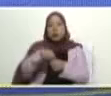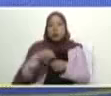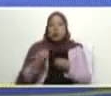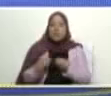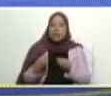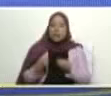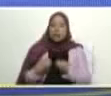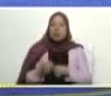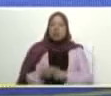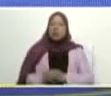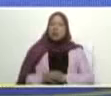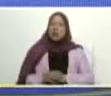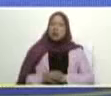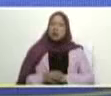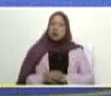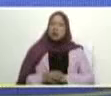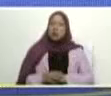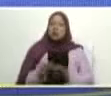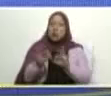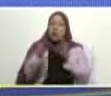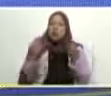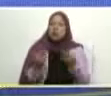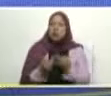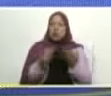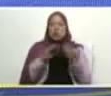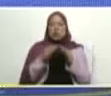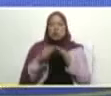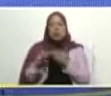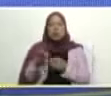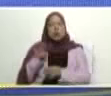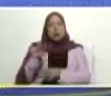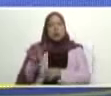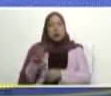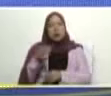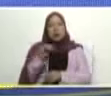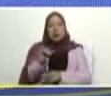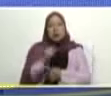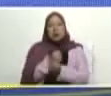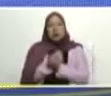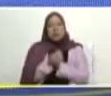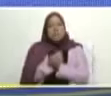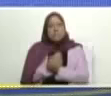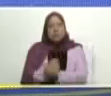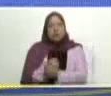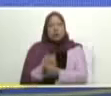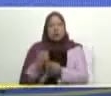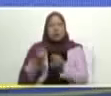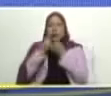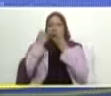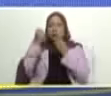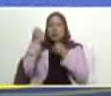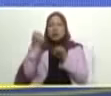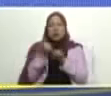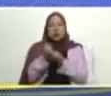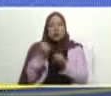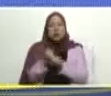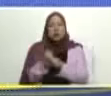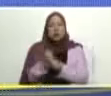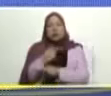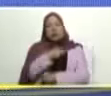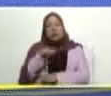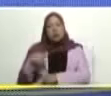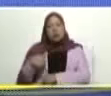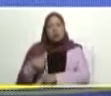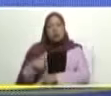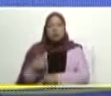vida por su familia por su comunidad y por la patria amor combate y sacrificio